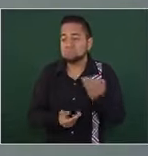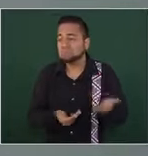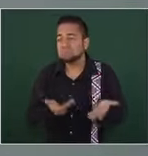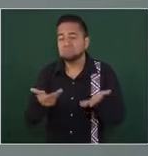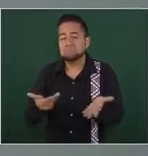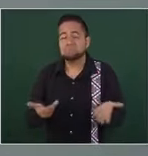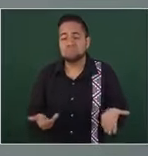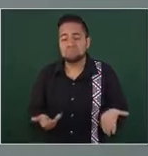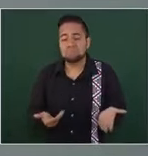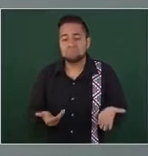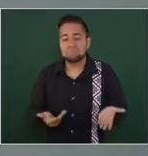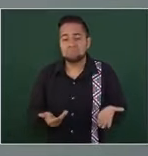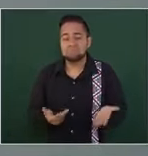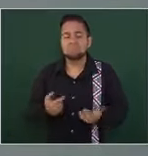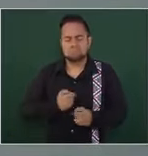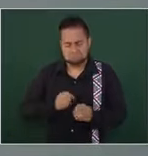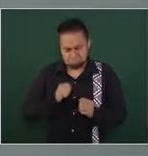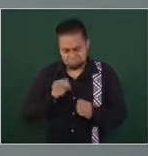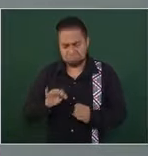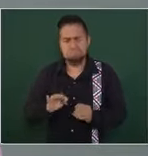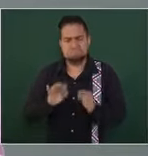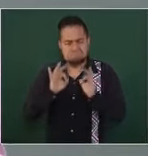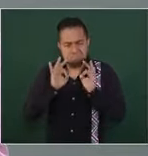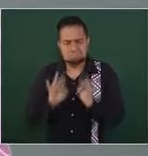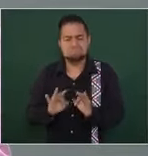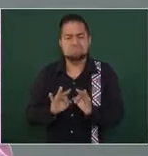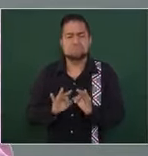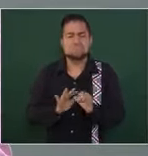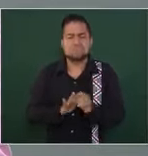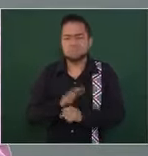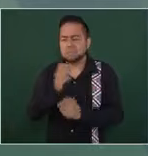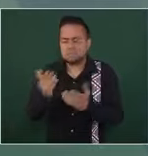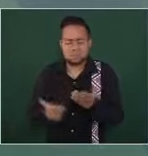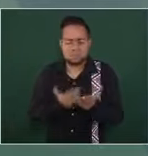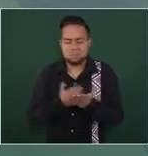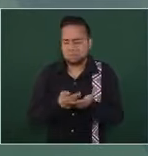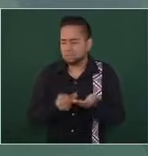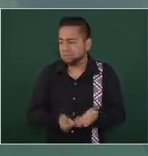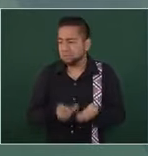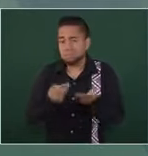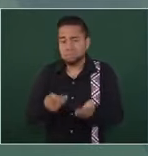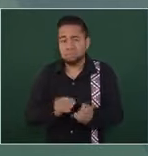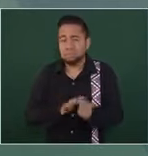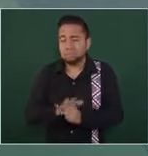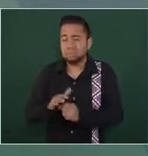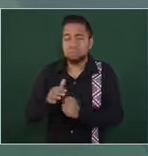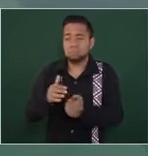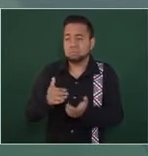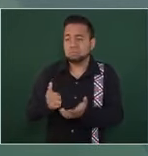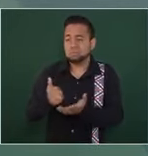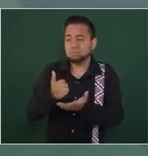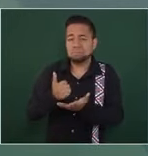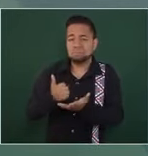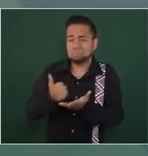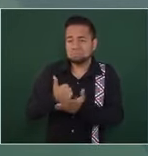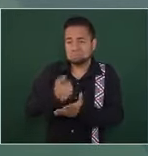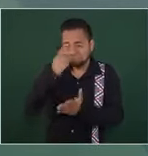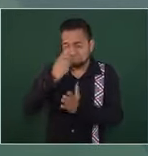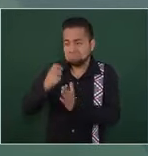voy a plantear qué es lo que puede ayudar a reformar